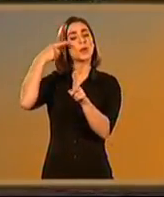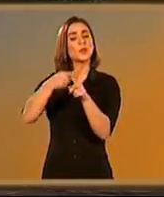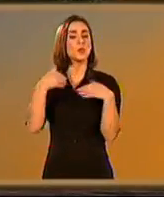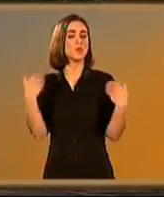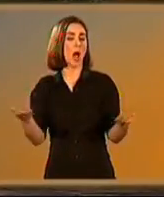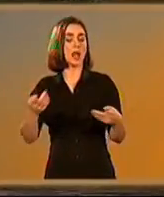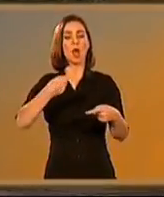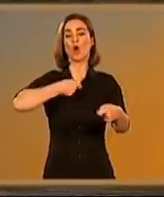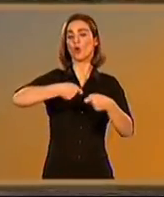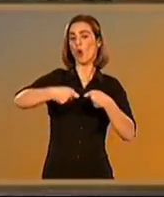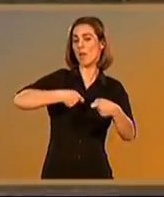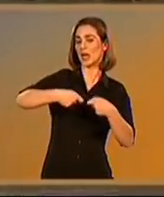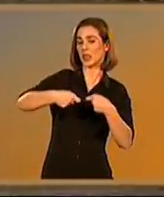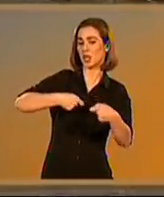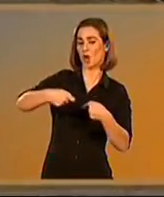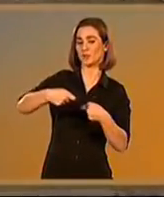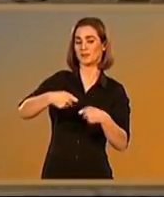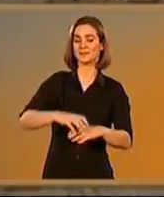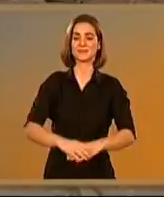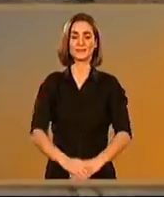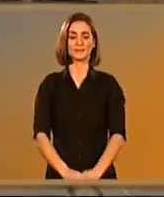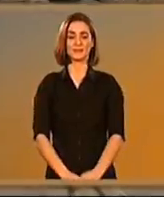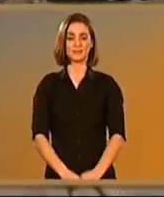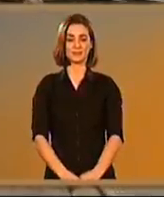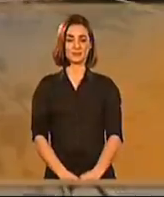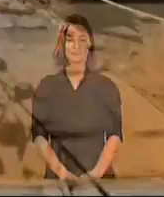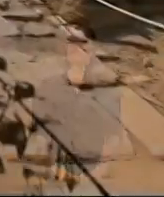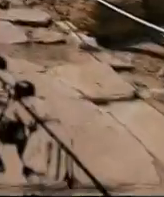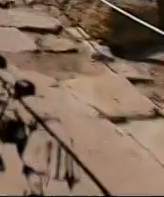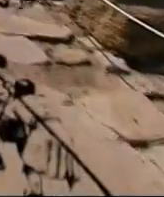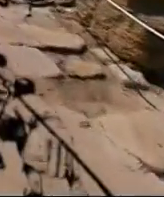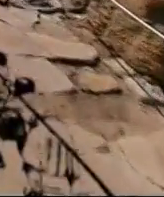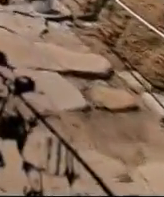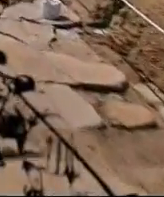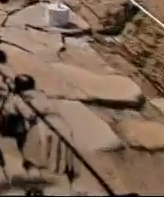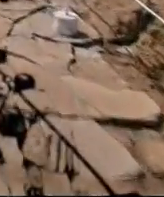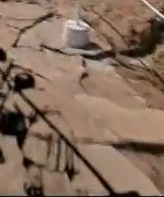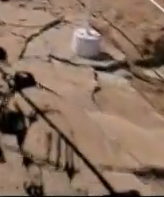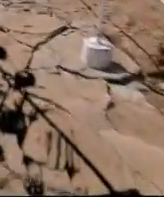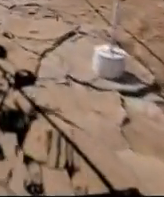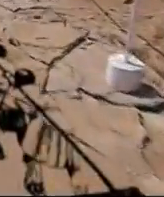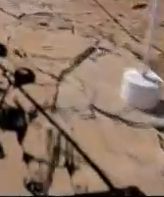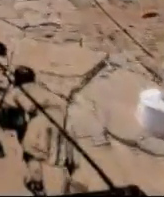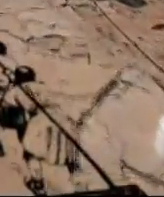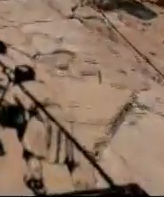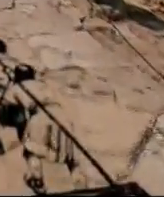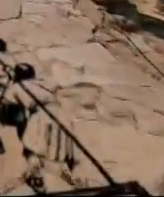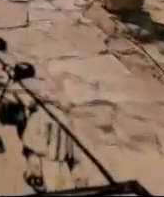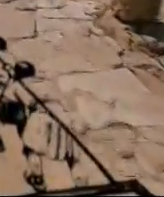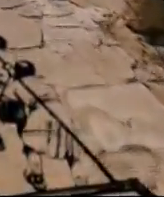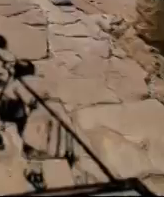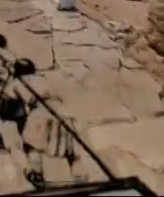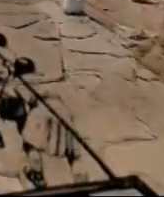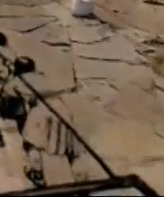kilómetros construidos en calzadas destinados al movimiento de tropas y especialmente a la comunicación y el intercambio.